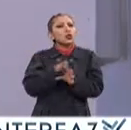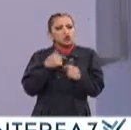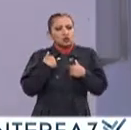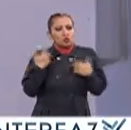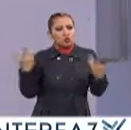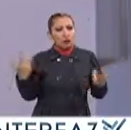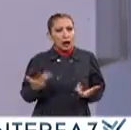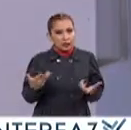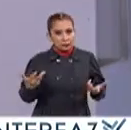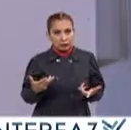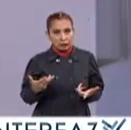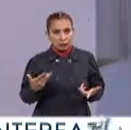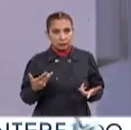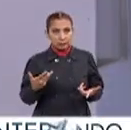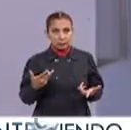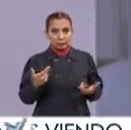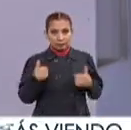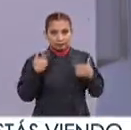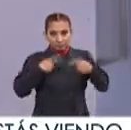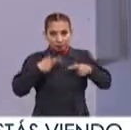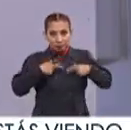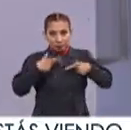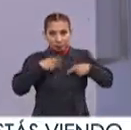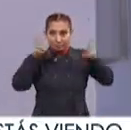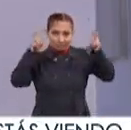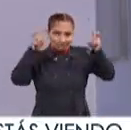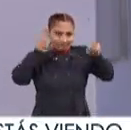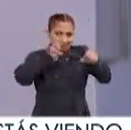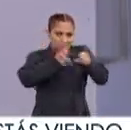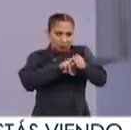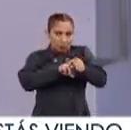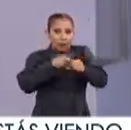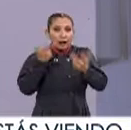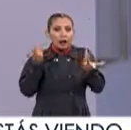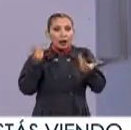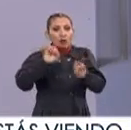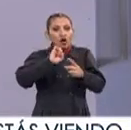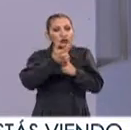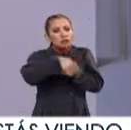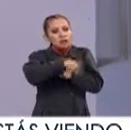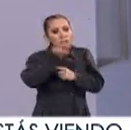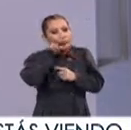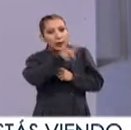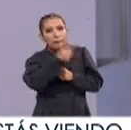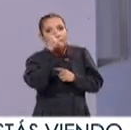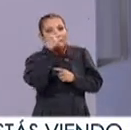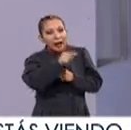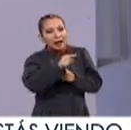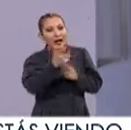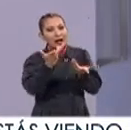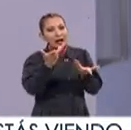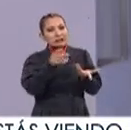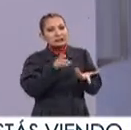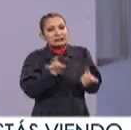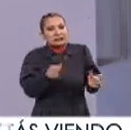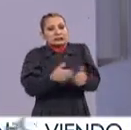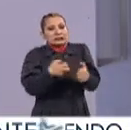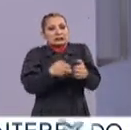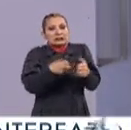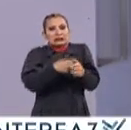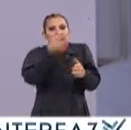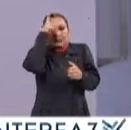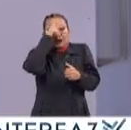hacer como persona normal Ante una situación como esta para tratar de hacer frente al estrés